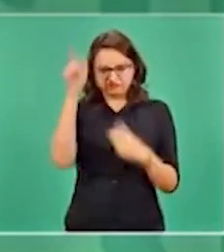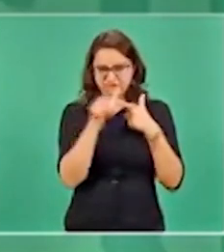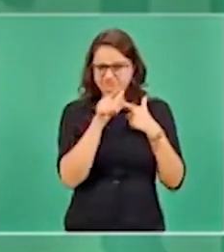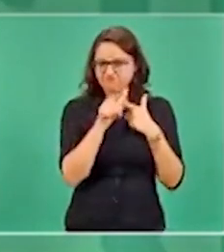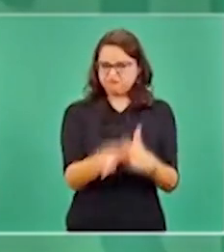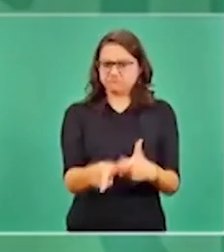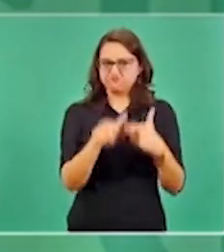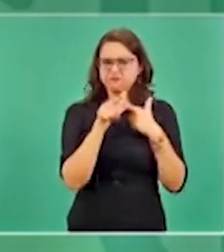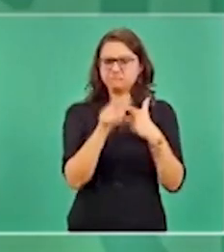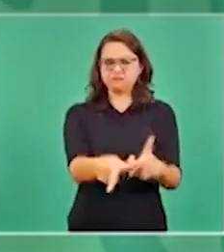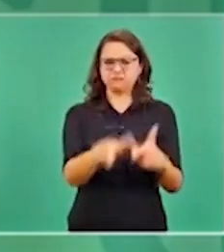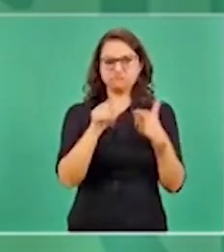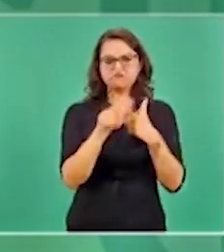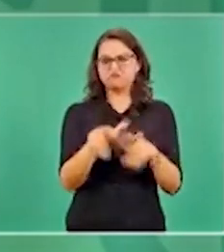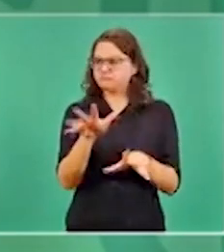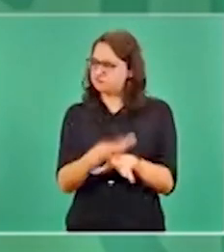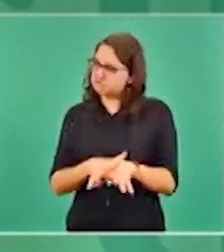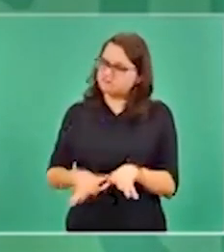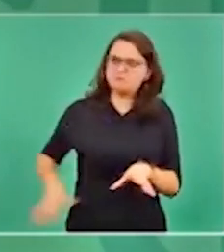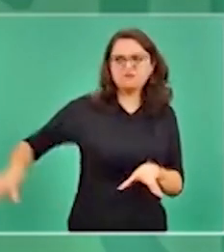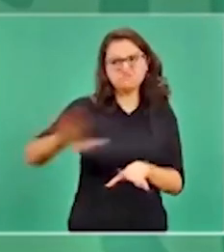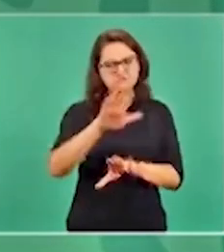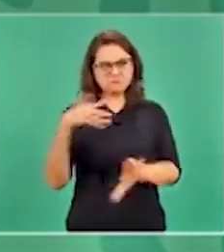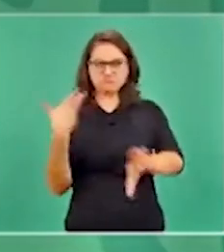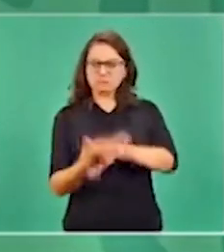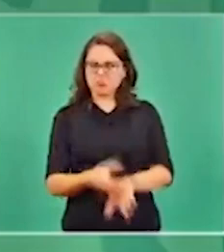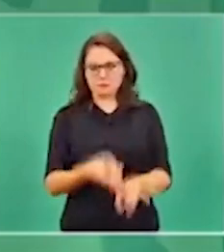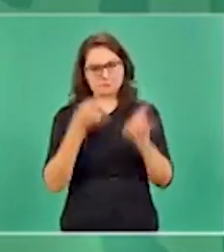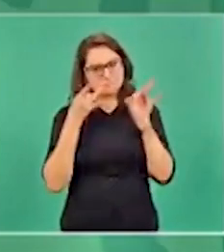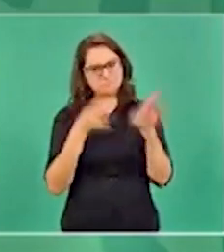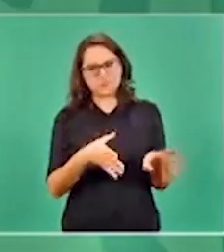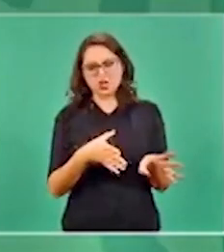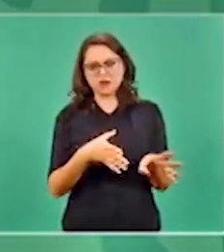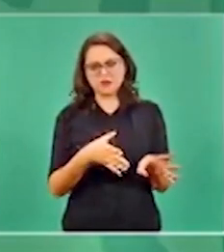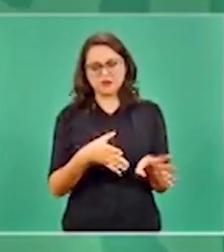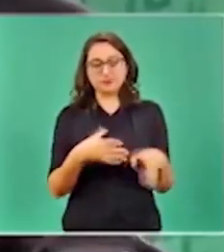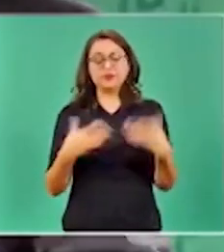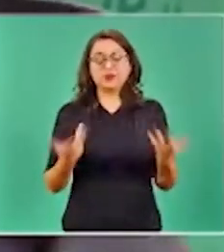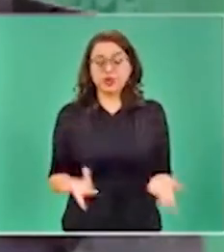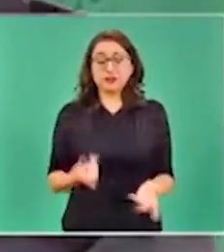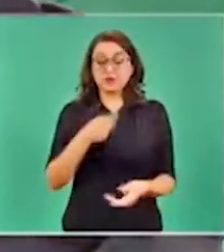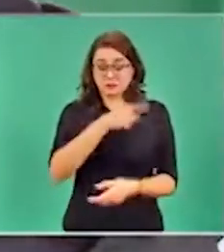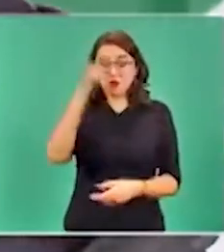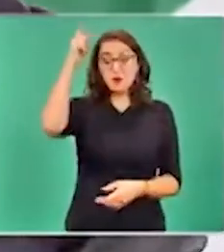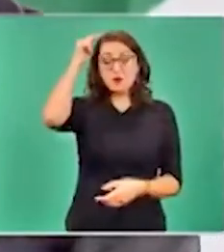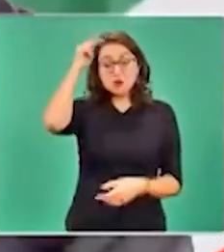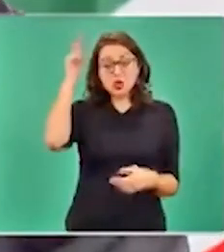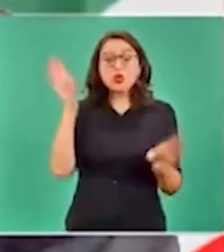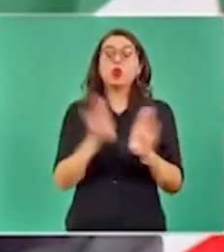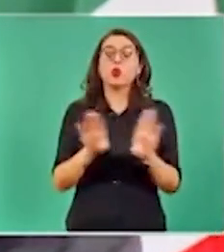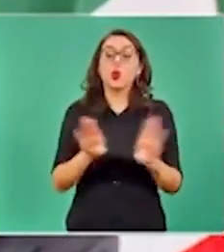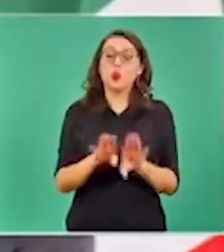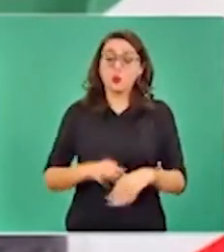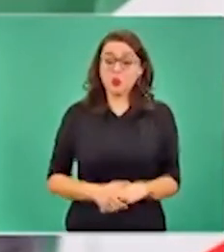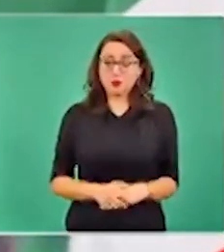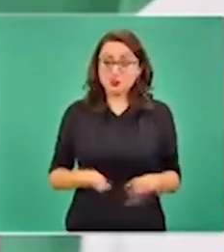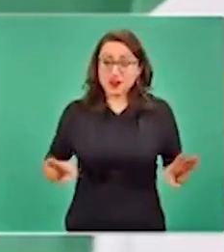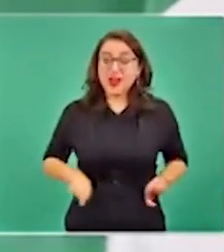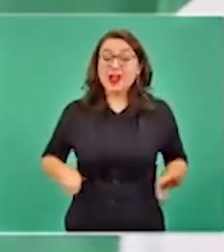que entregó los bienes de la nación, como ahora, porque